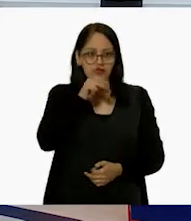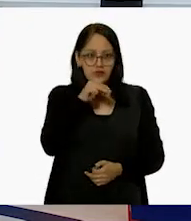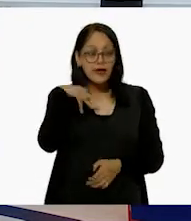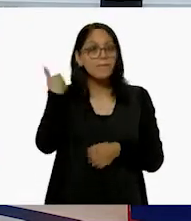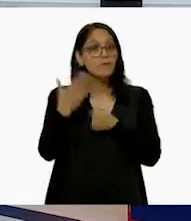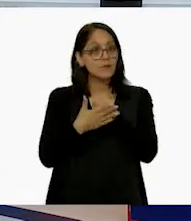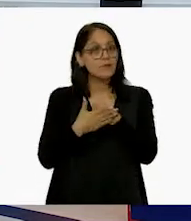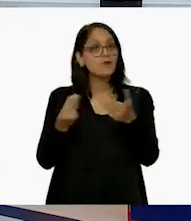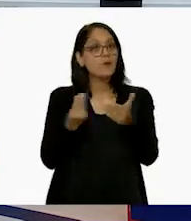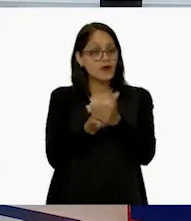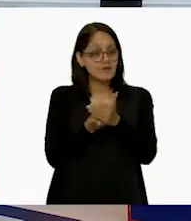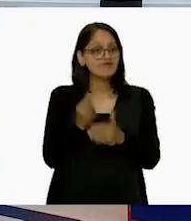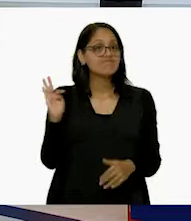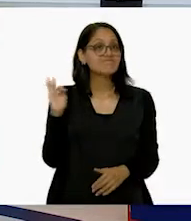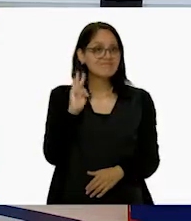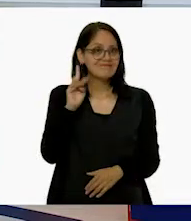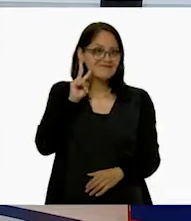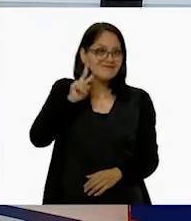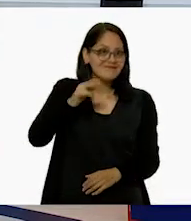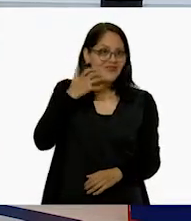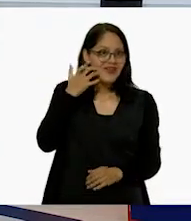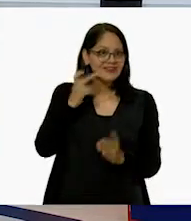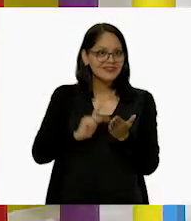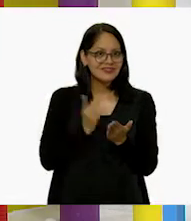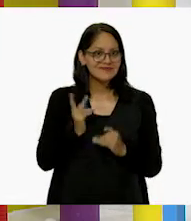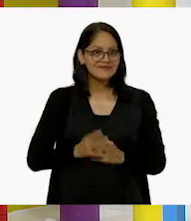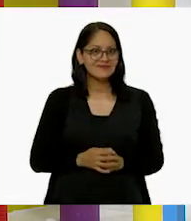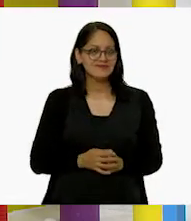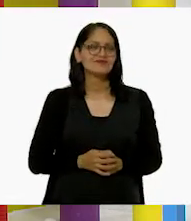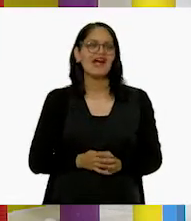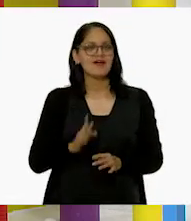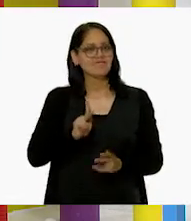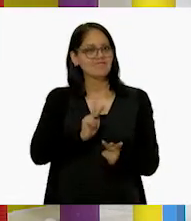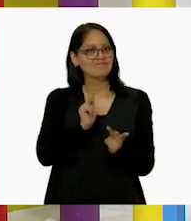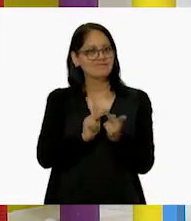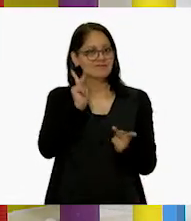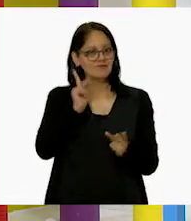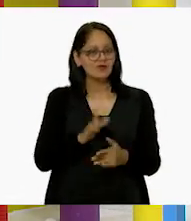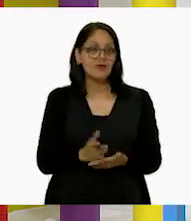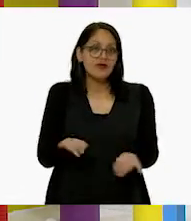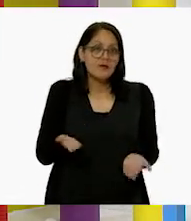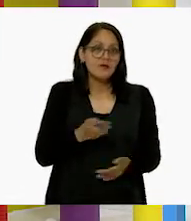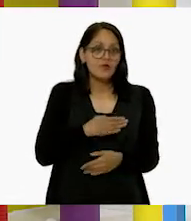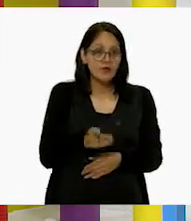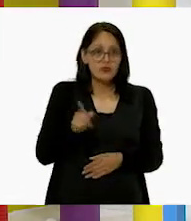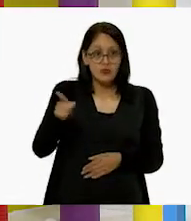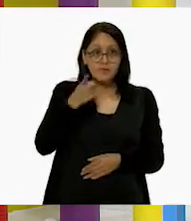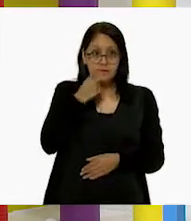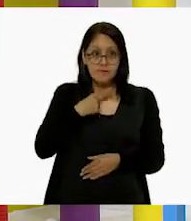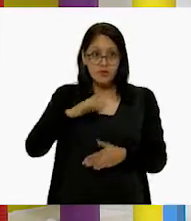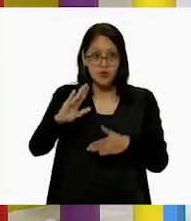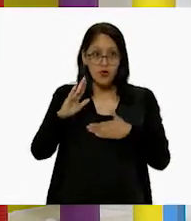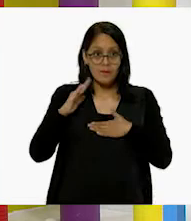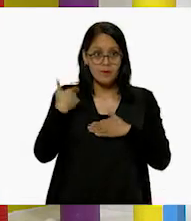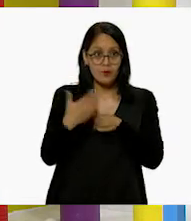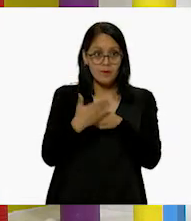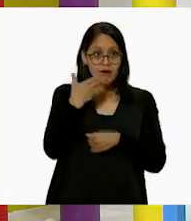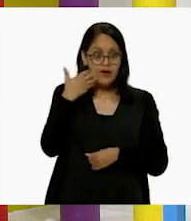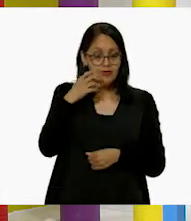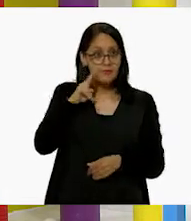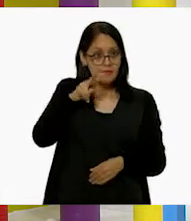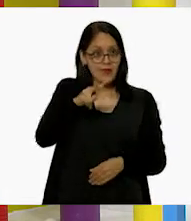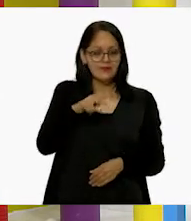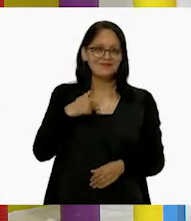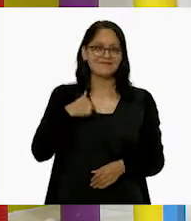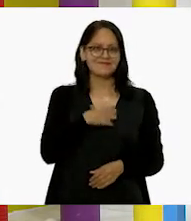en la próxima clase vamos a ver a gato. Ah, perfecto. Bueno, pues entonces si me promete que vamos a ver a gato en la próxima clase, me voy